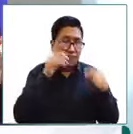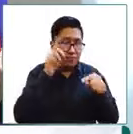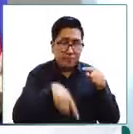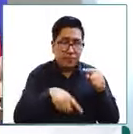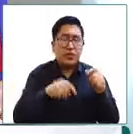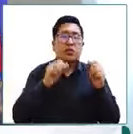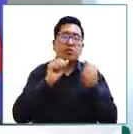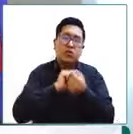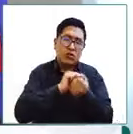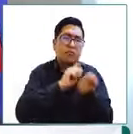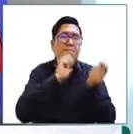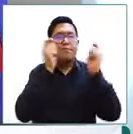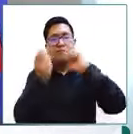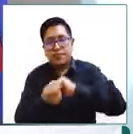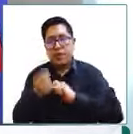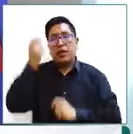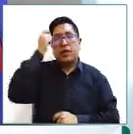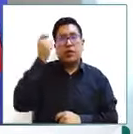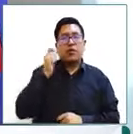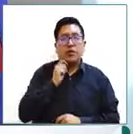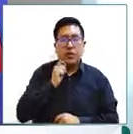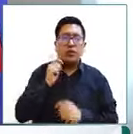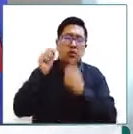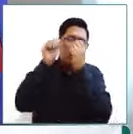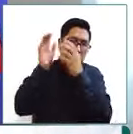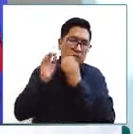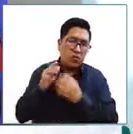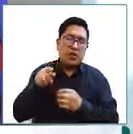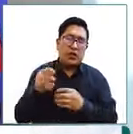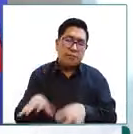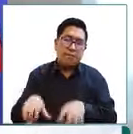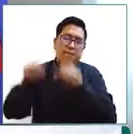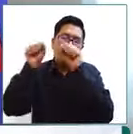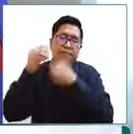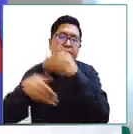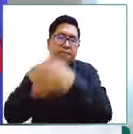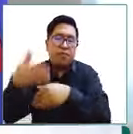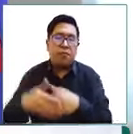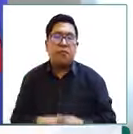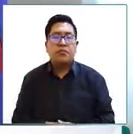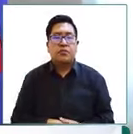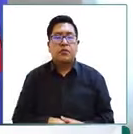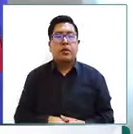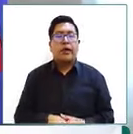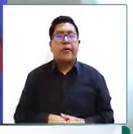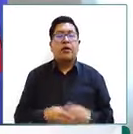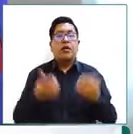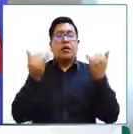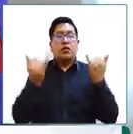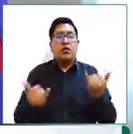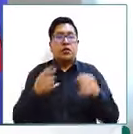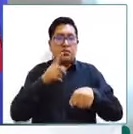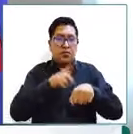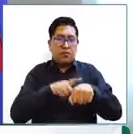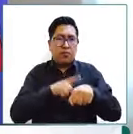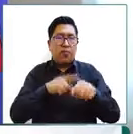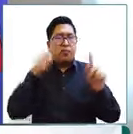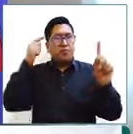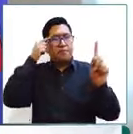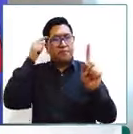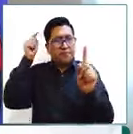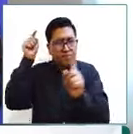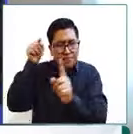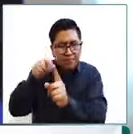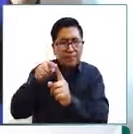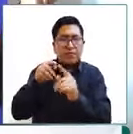estos otros miembros de la familia ampliada, ¿ya? Y este elemento que les digo hace el interés superior del niño, entonces